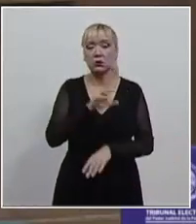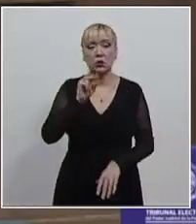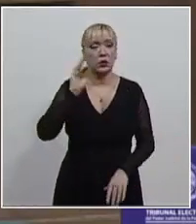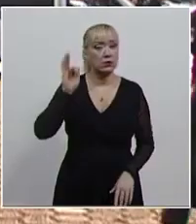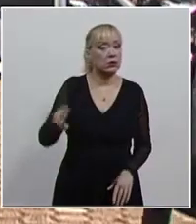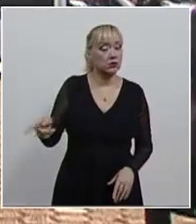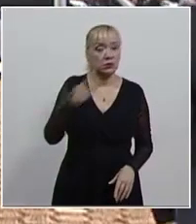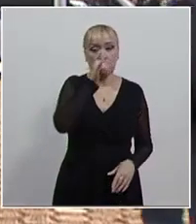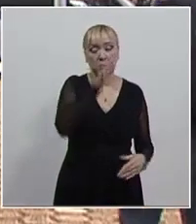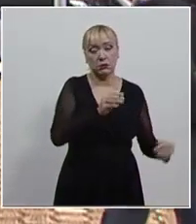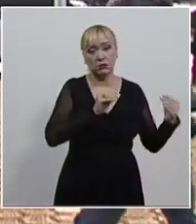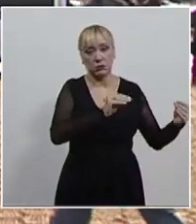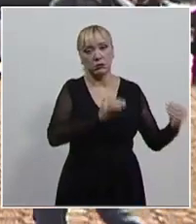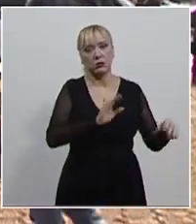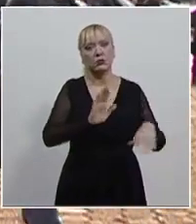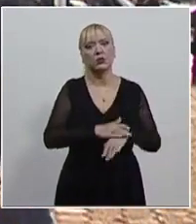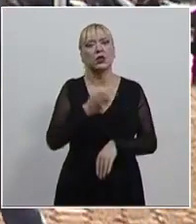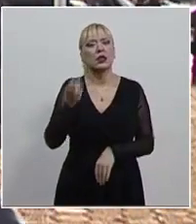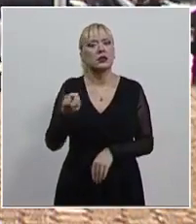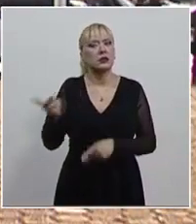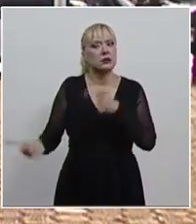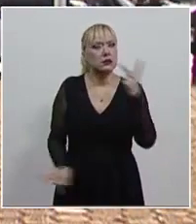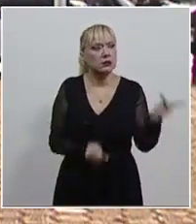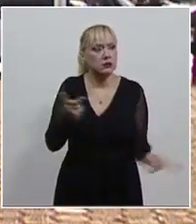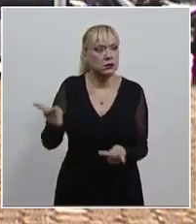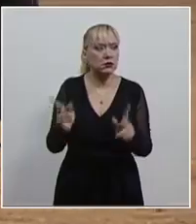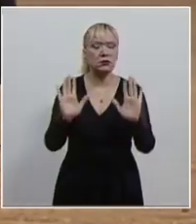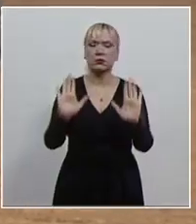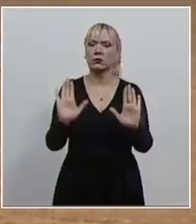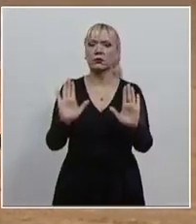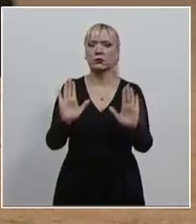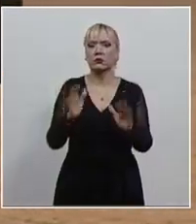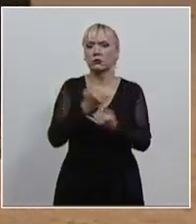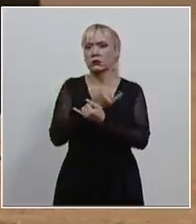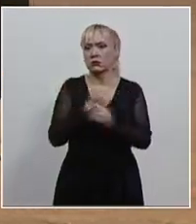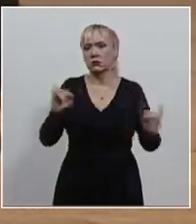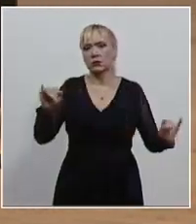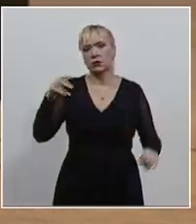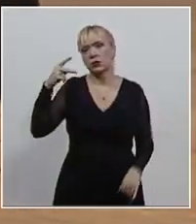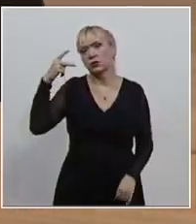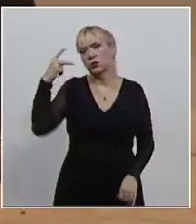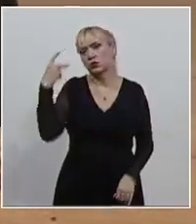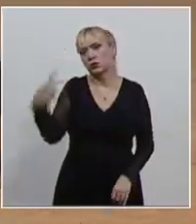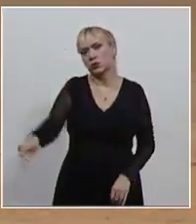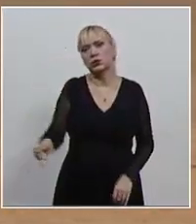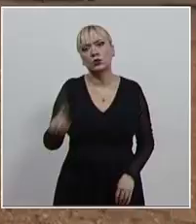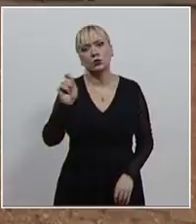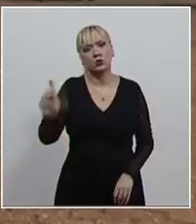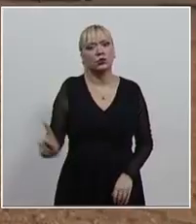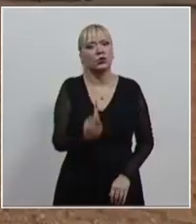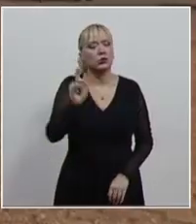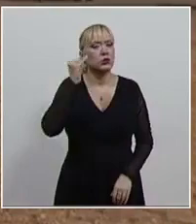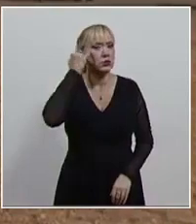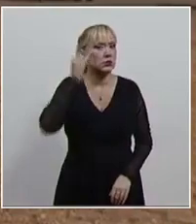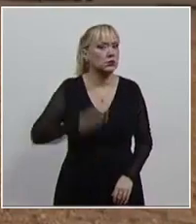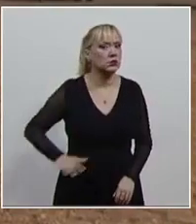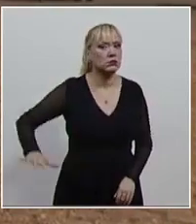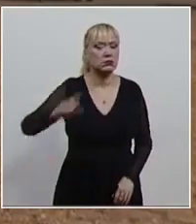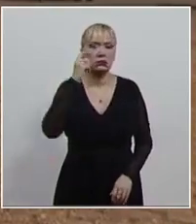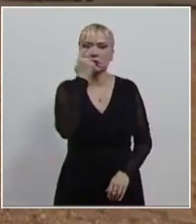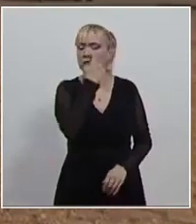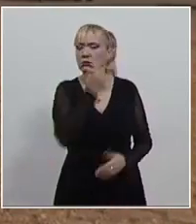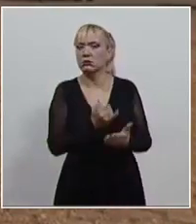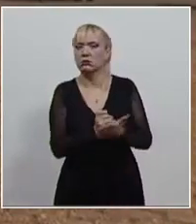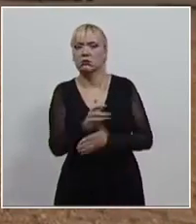partido respecto de que esta consulta interfiere con la autodeterminación del sistema normativo de pueblos indígenas e invade la